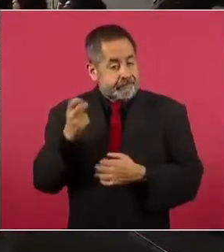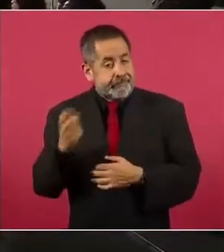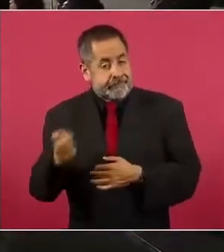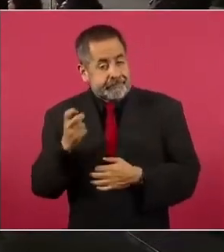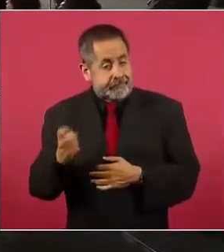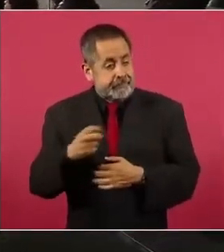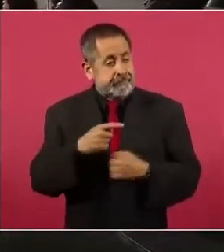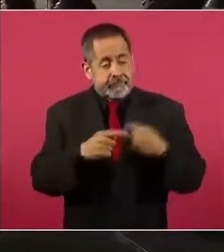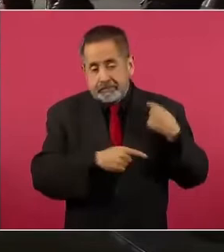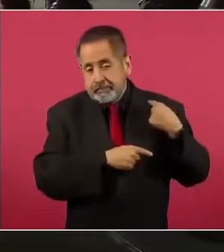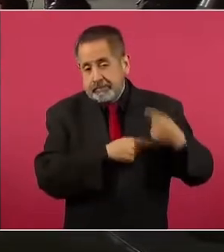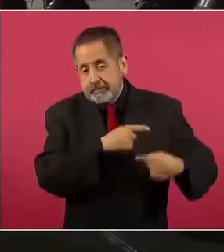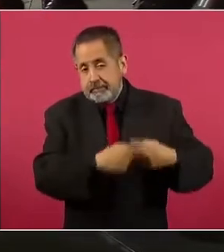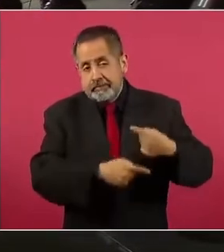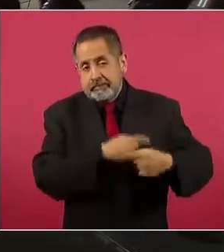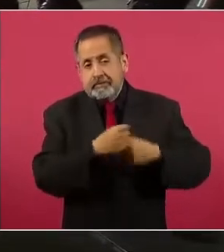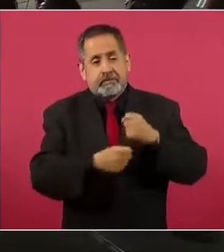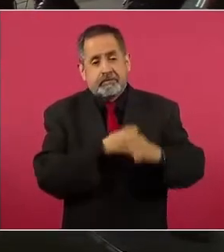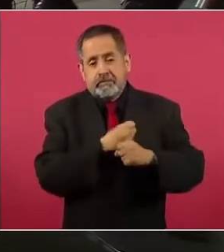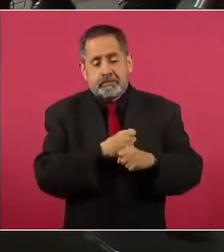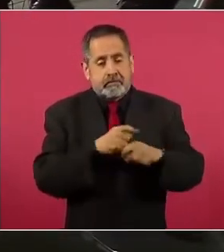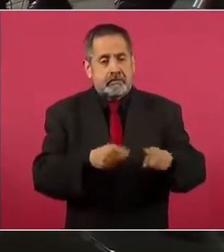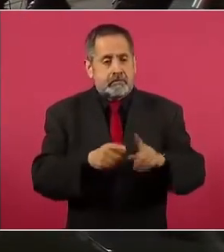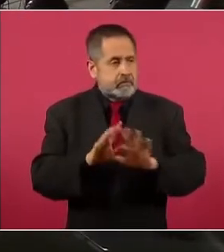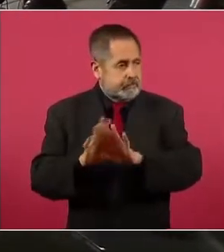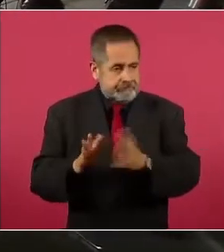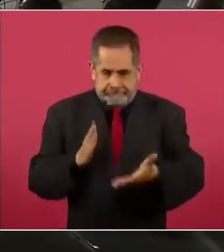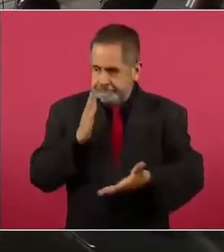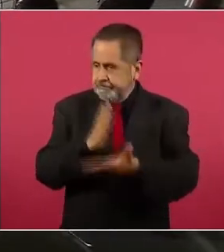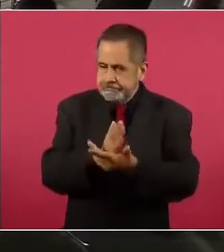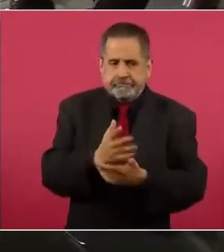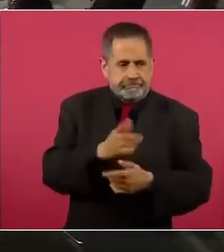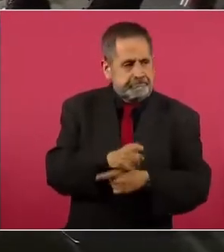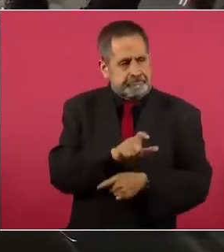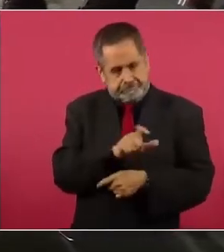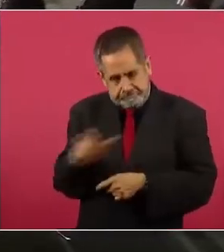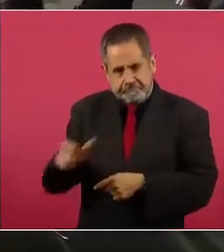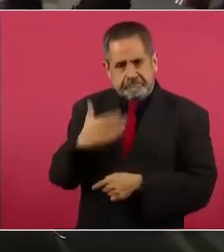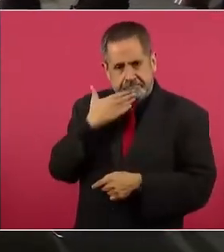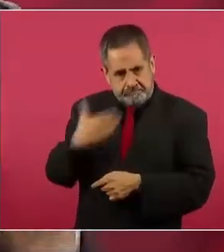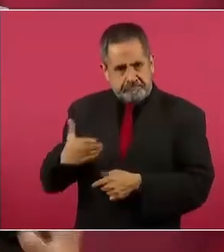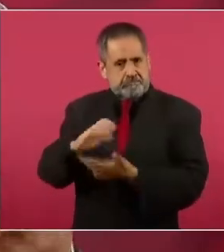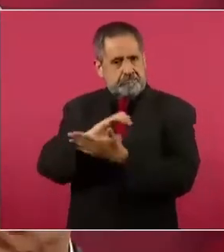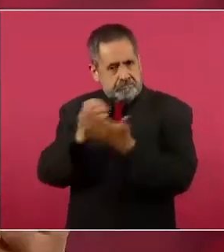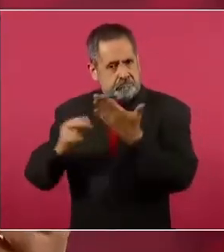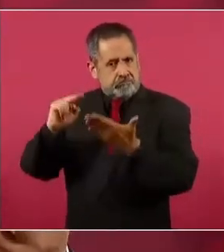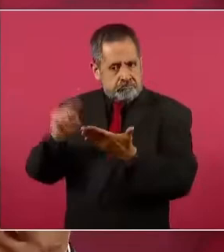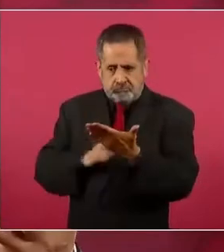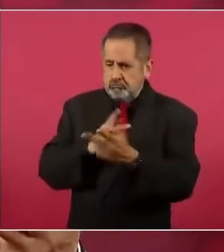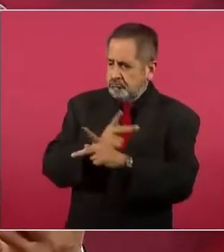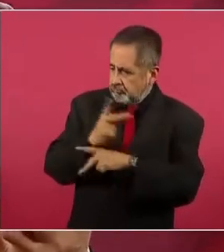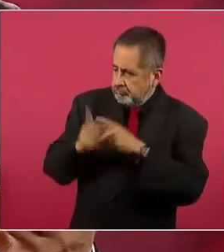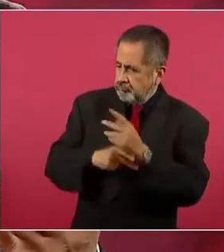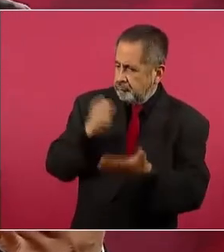no sea atendido por los gobiernos